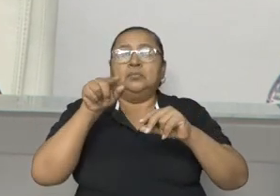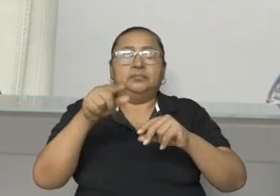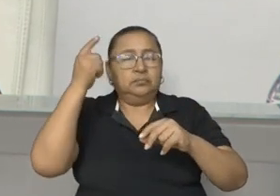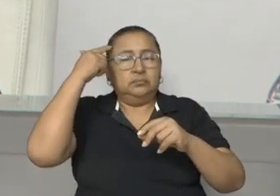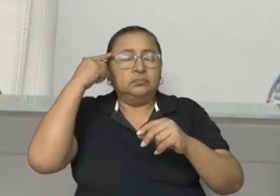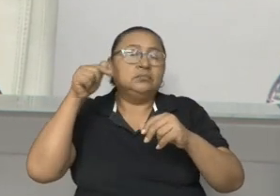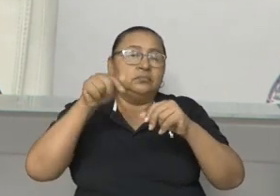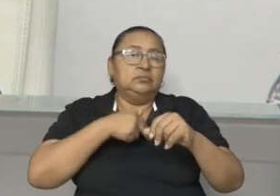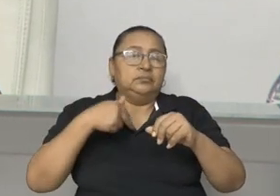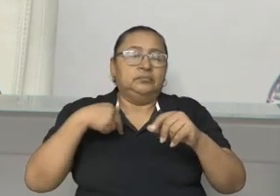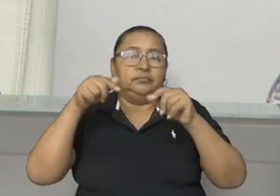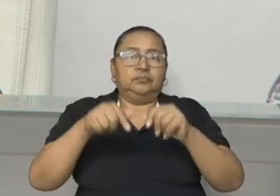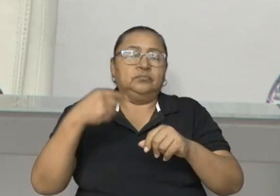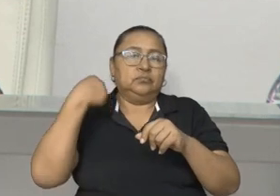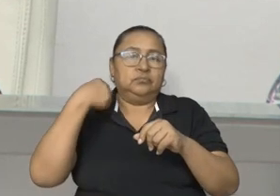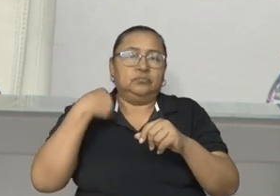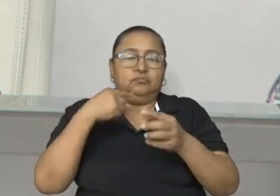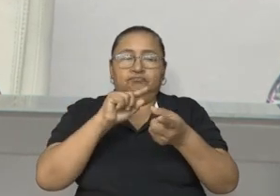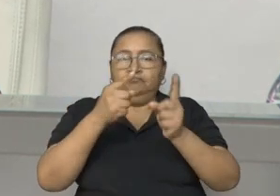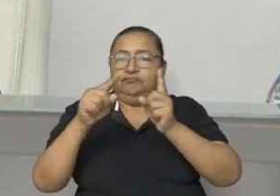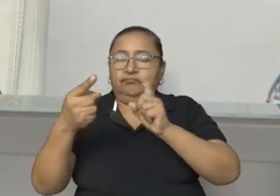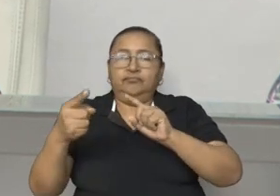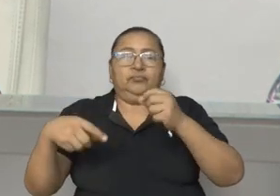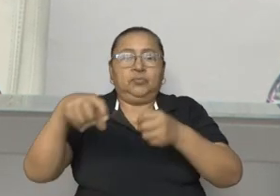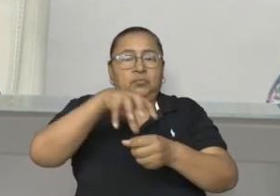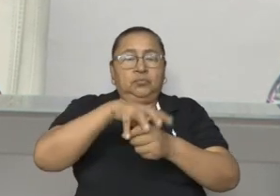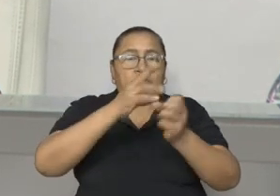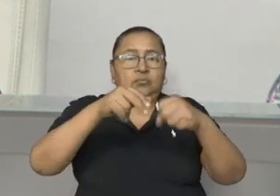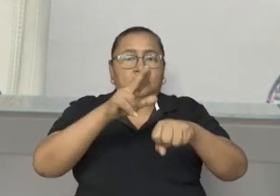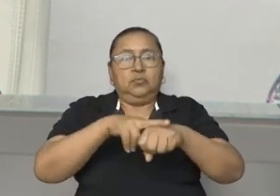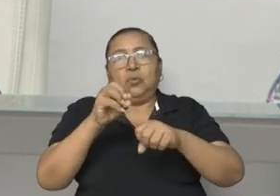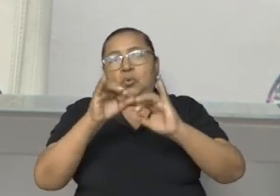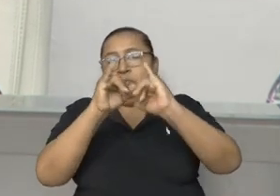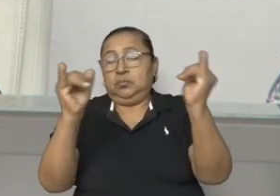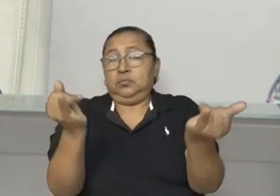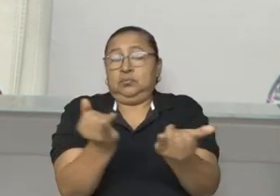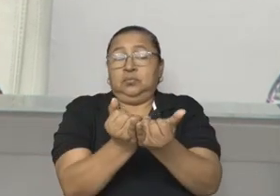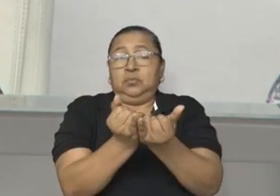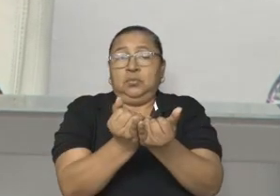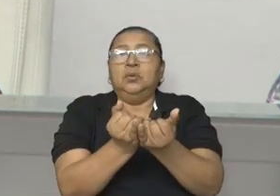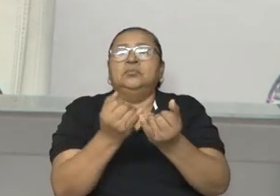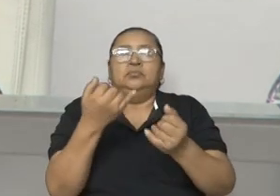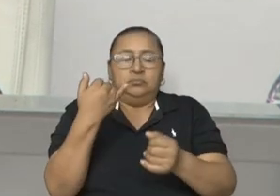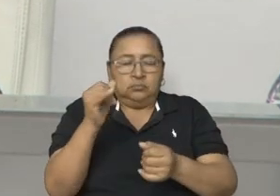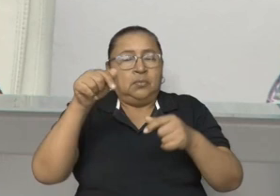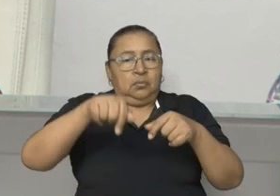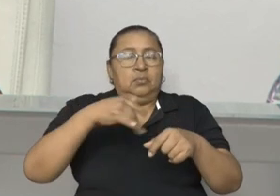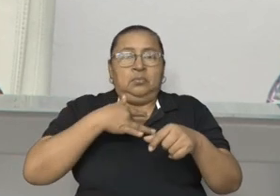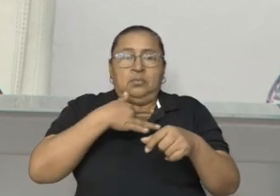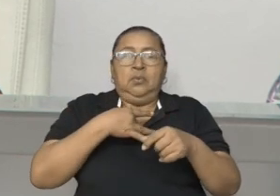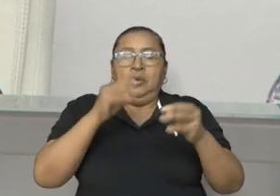consideración el siempre cambiante entorno nacional como internacional, se hace necesario